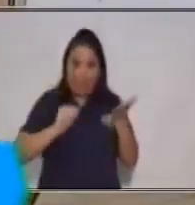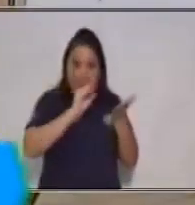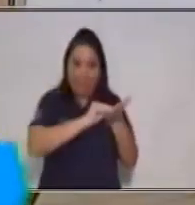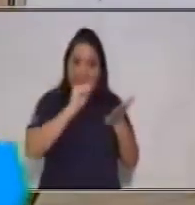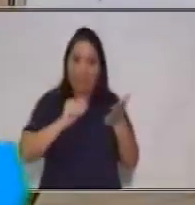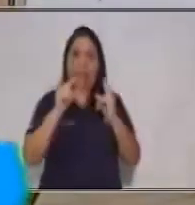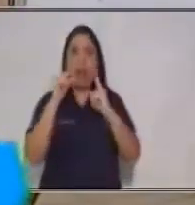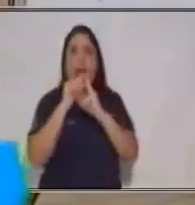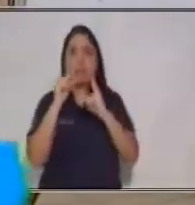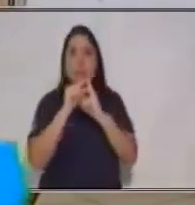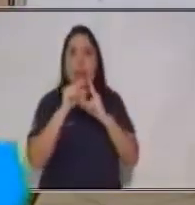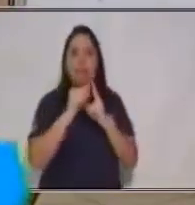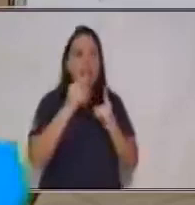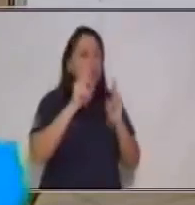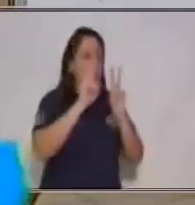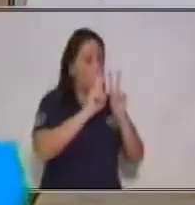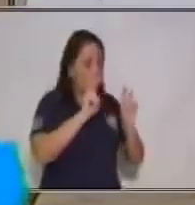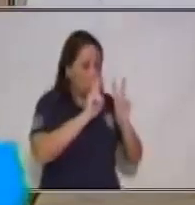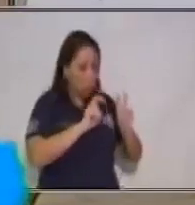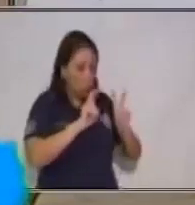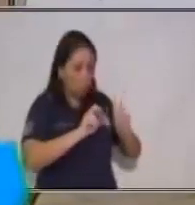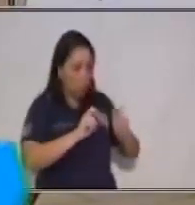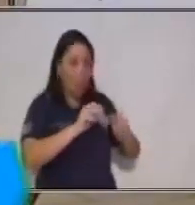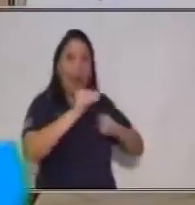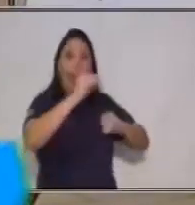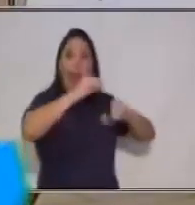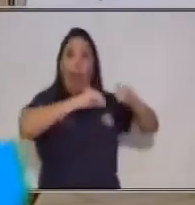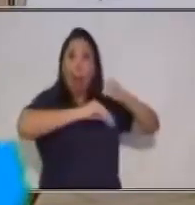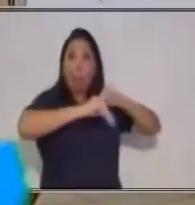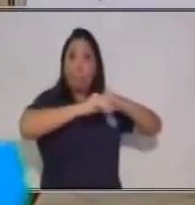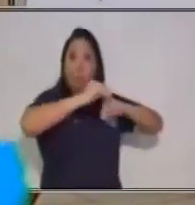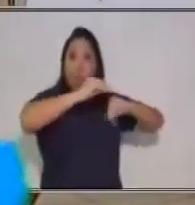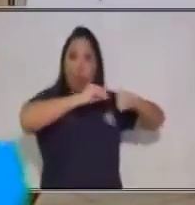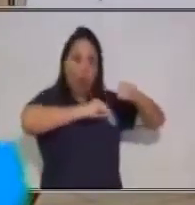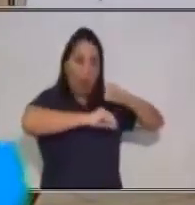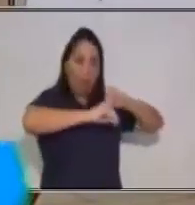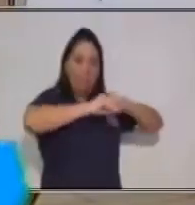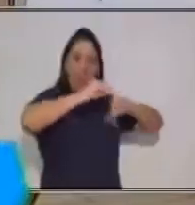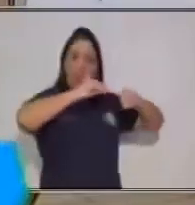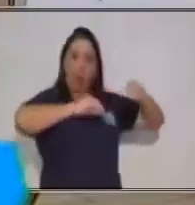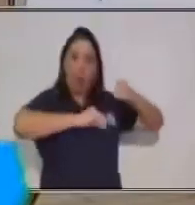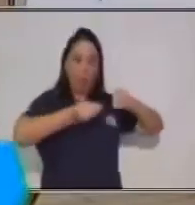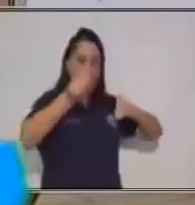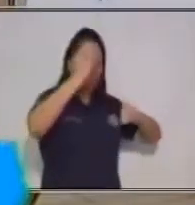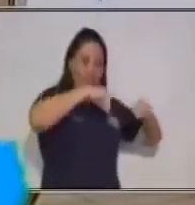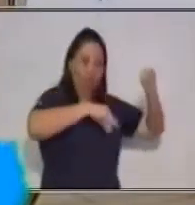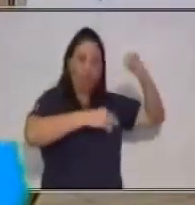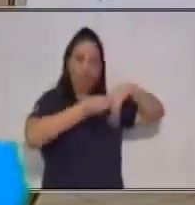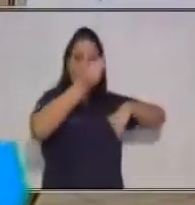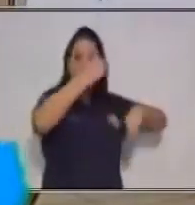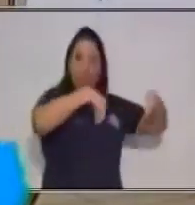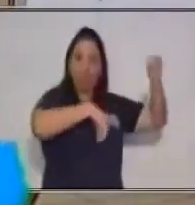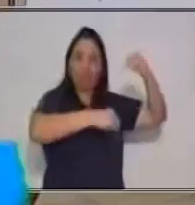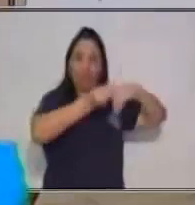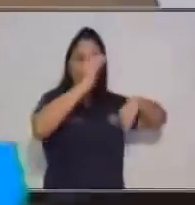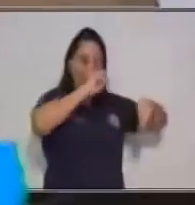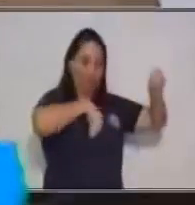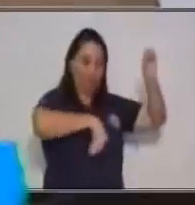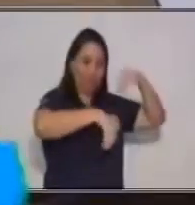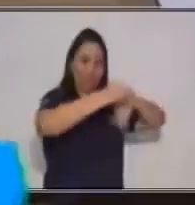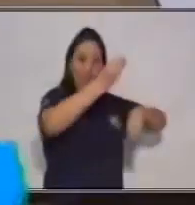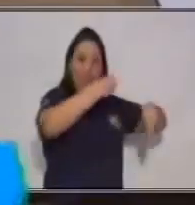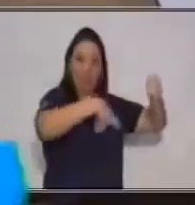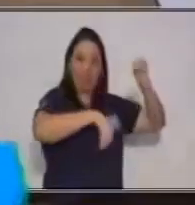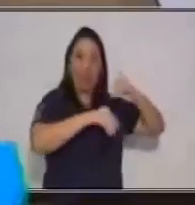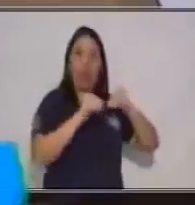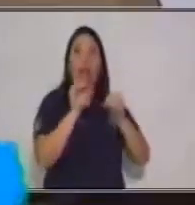Muy bien, revisar y corregir. Por eso es que acá ves esta hoja manchada, con algunas anotaciones o